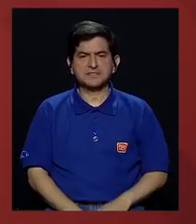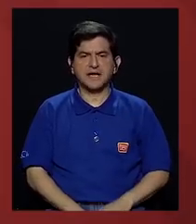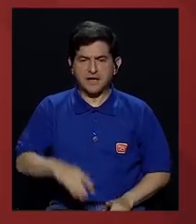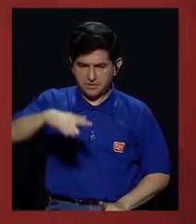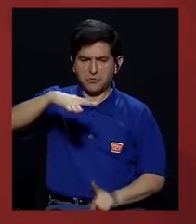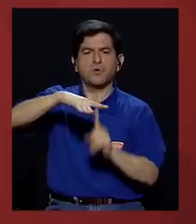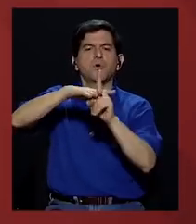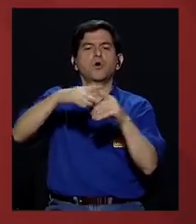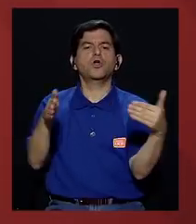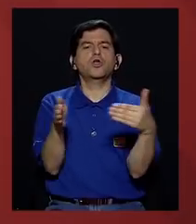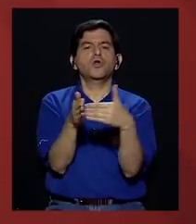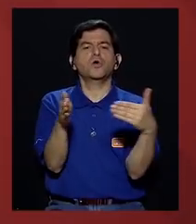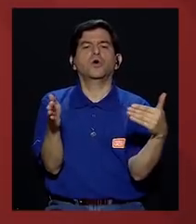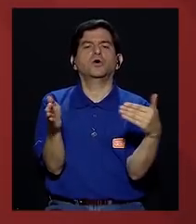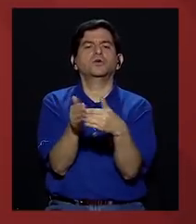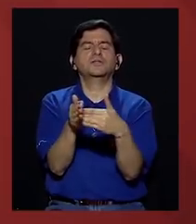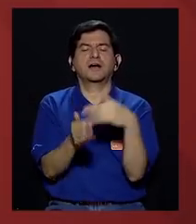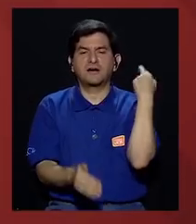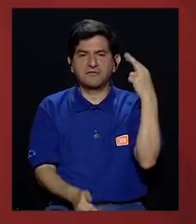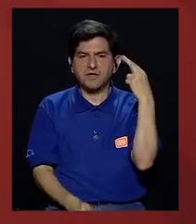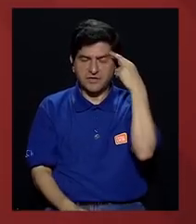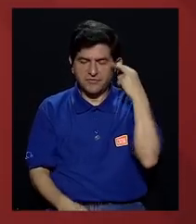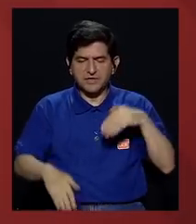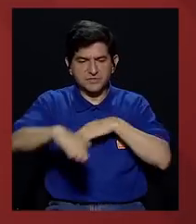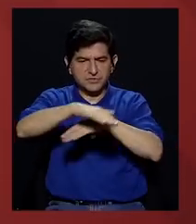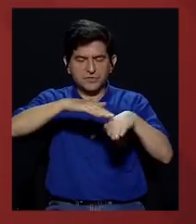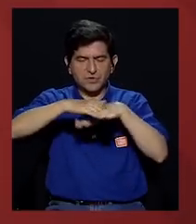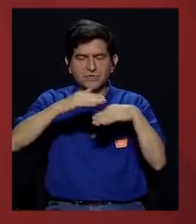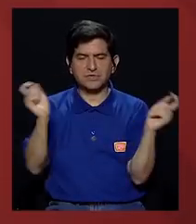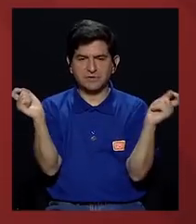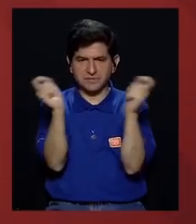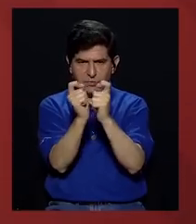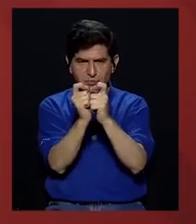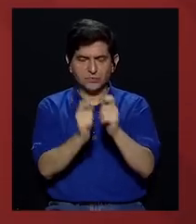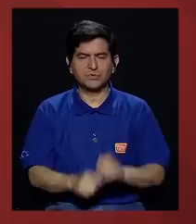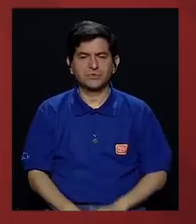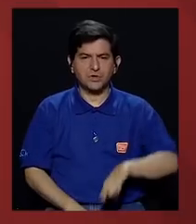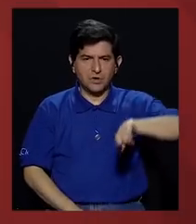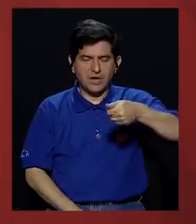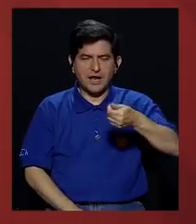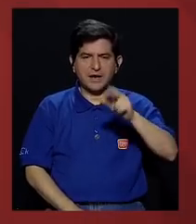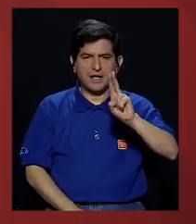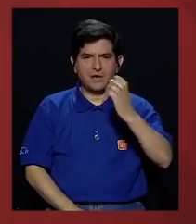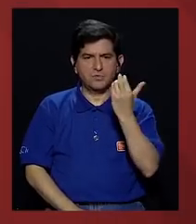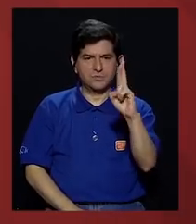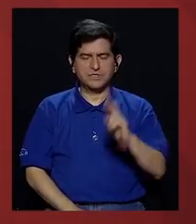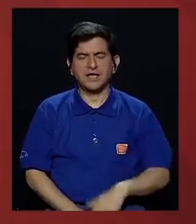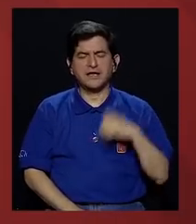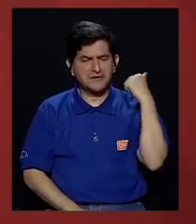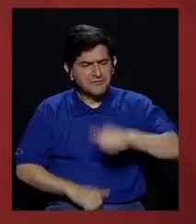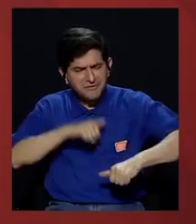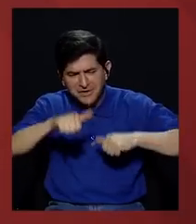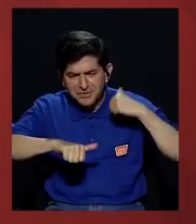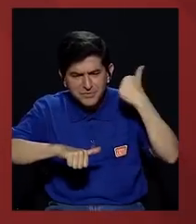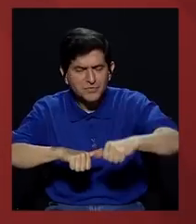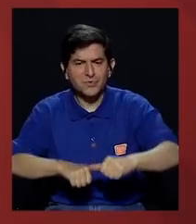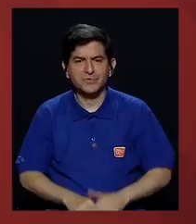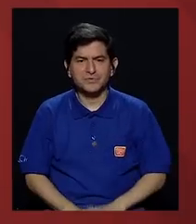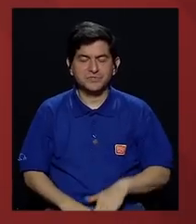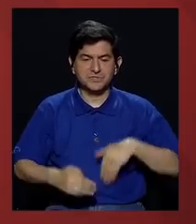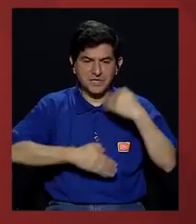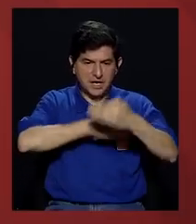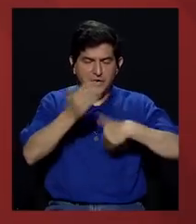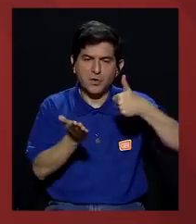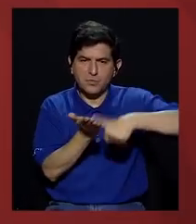también ser otra vez motivo de referencia. Y en ese sentido desde el canal Universidad de Costa Rica hacemos un esfuerzo de